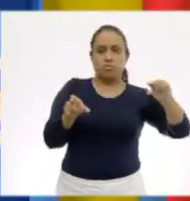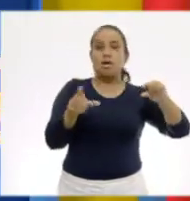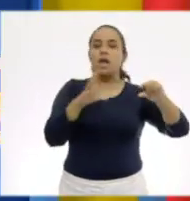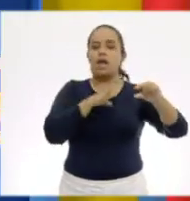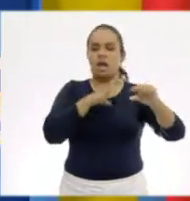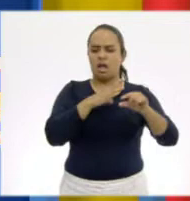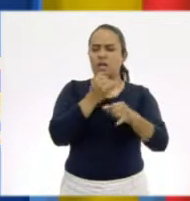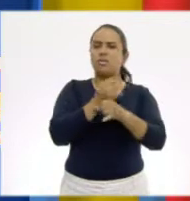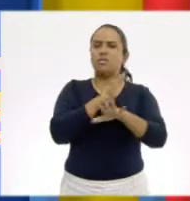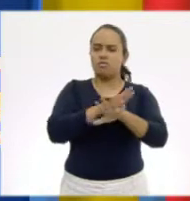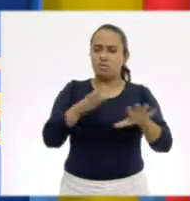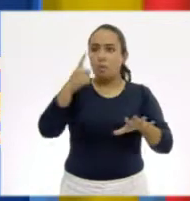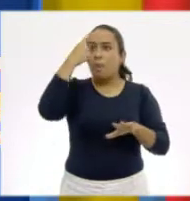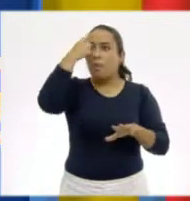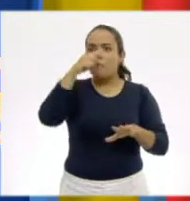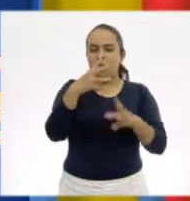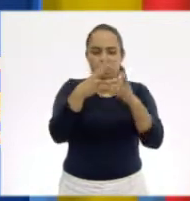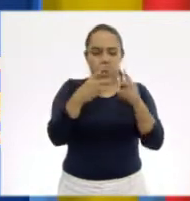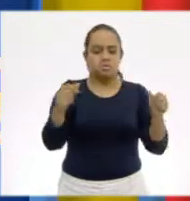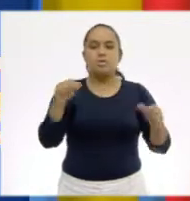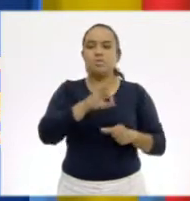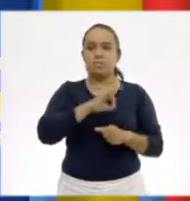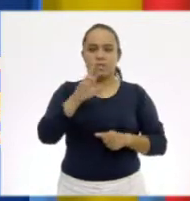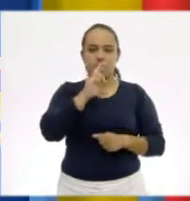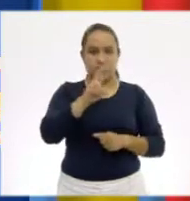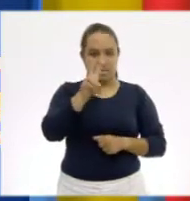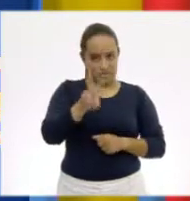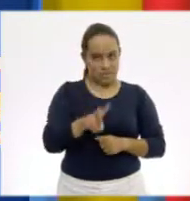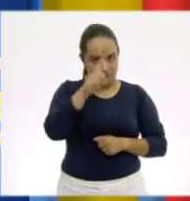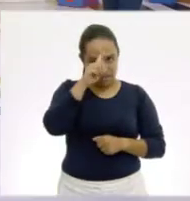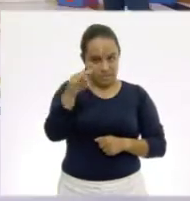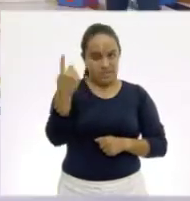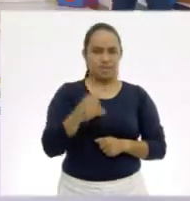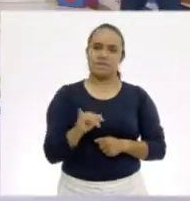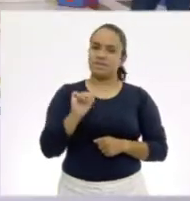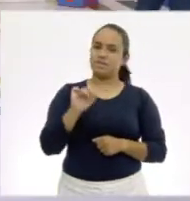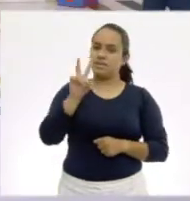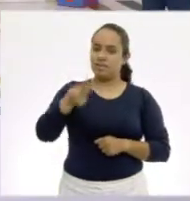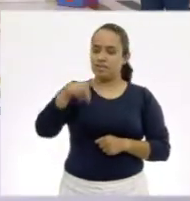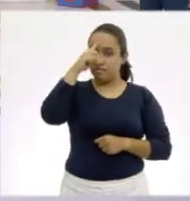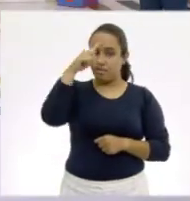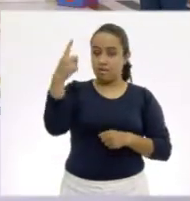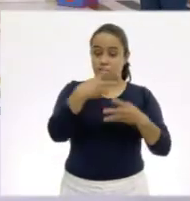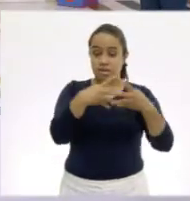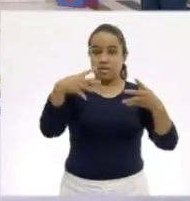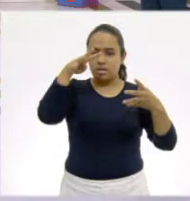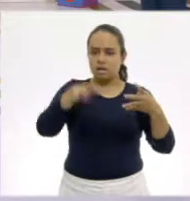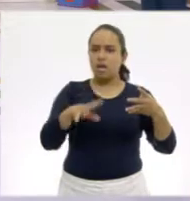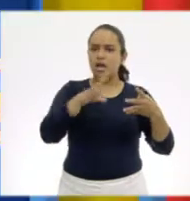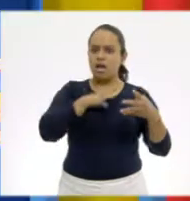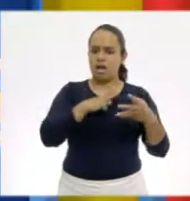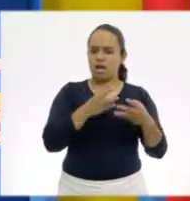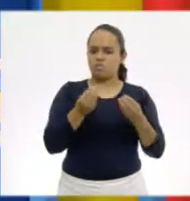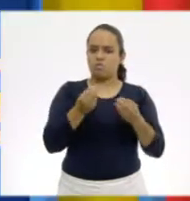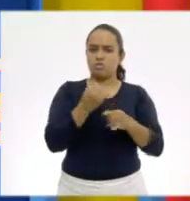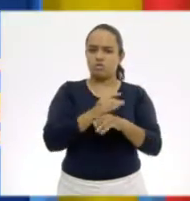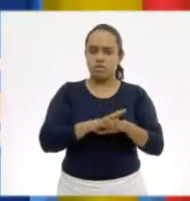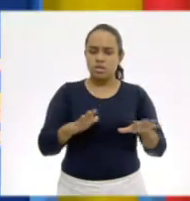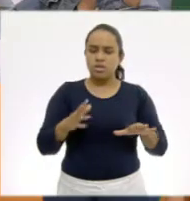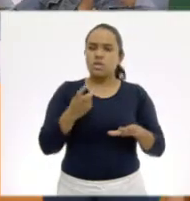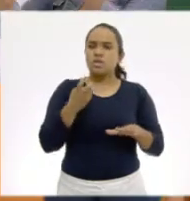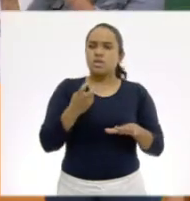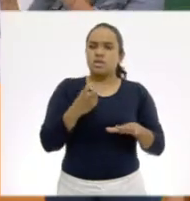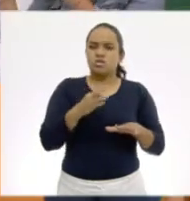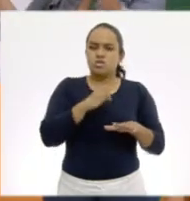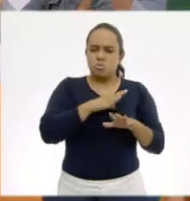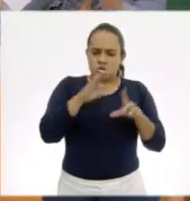información que necesitábamos para resolverlo. Bastante fácil, ¿no? Así es. Las tablas nos dan mucha información que podemos además como